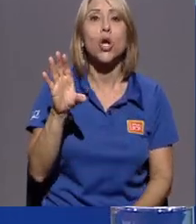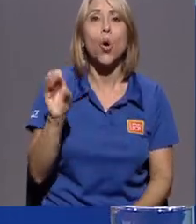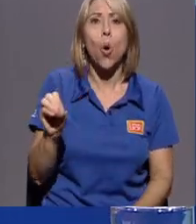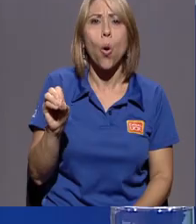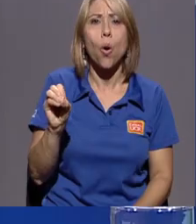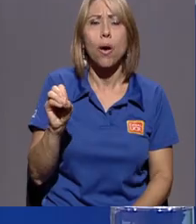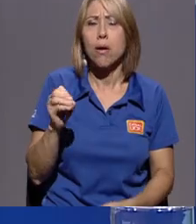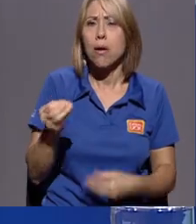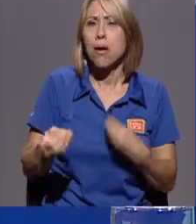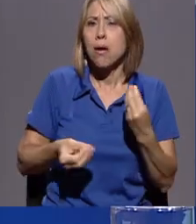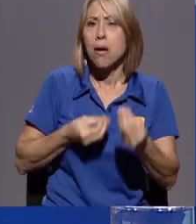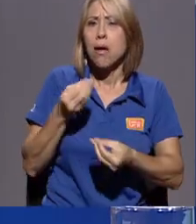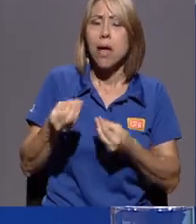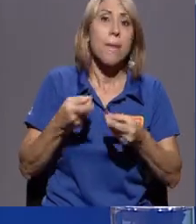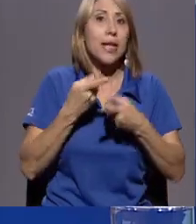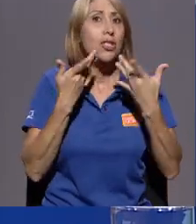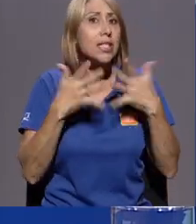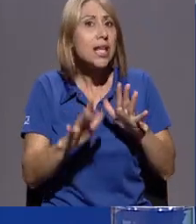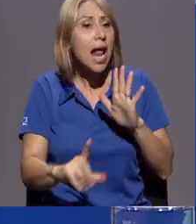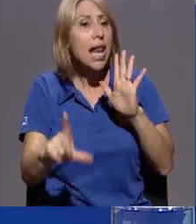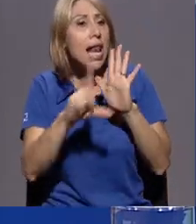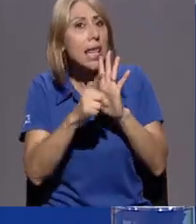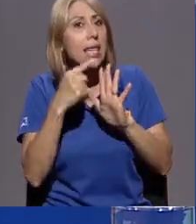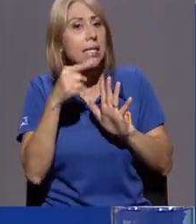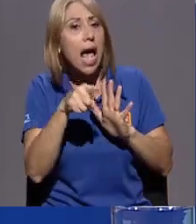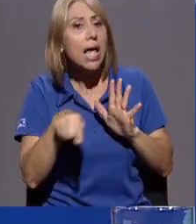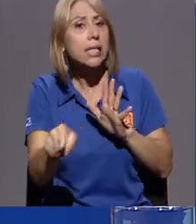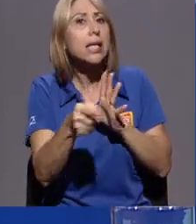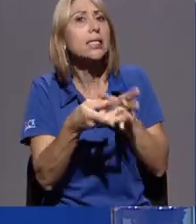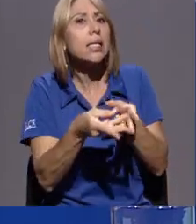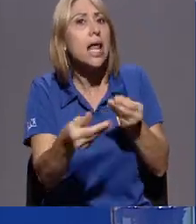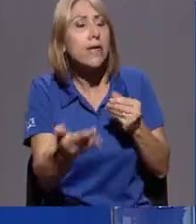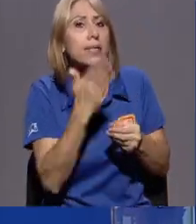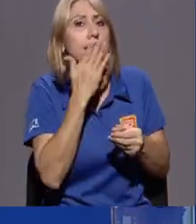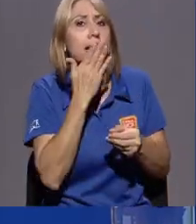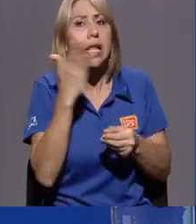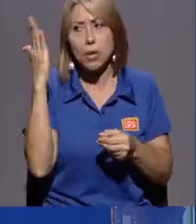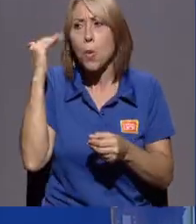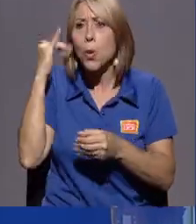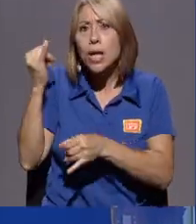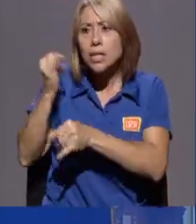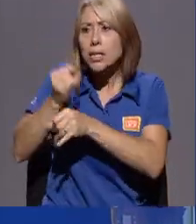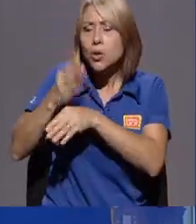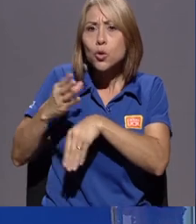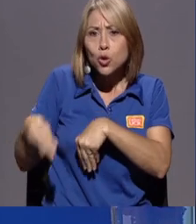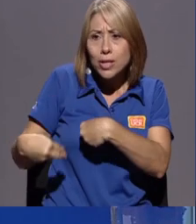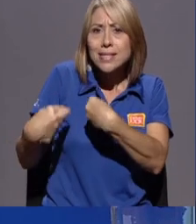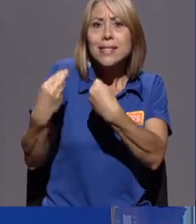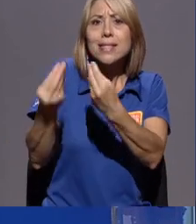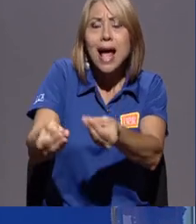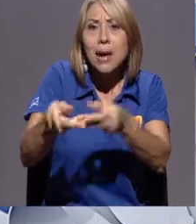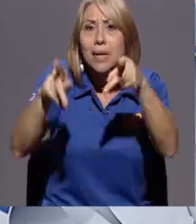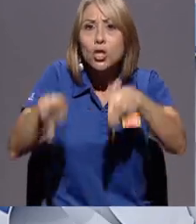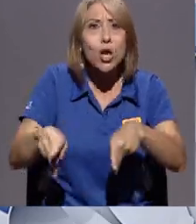cuáles eran los territorios indígenas, ¿por qué hay instituciones del Estado a lo largo de estos años que asignan esas tierras a personas no indígenas? Bueno, ahí está